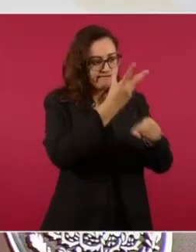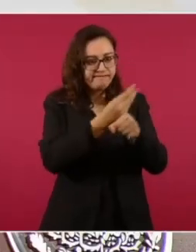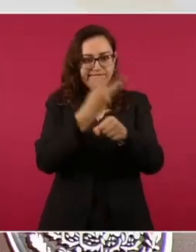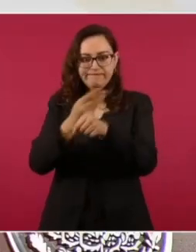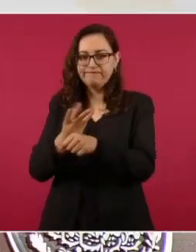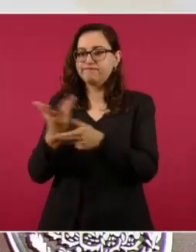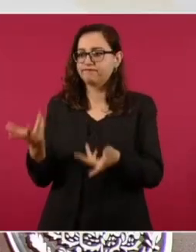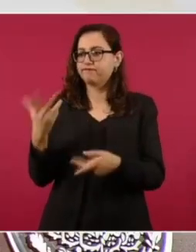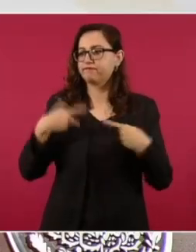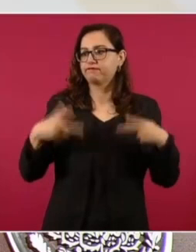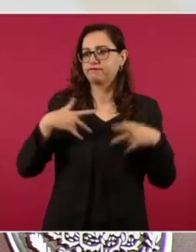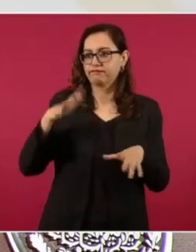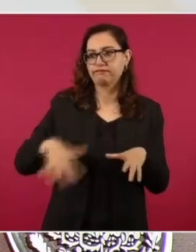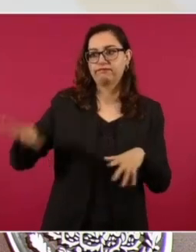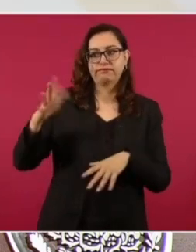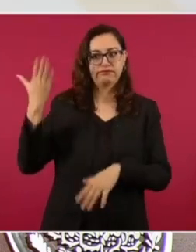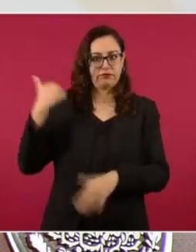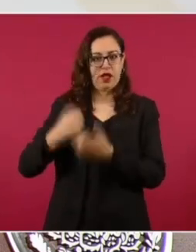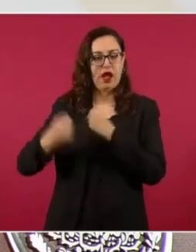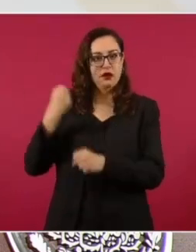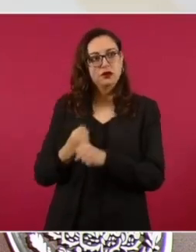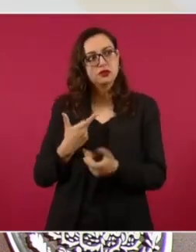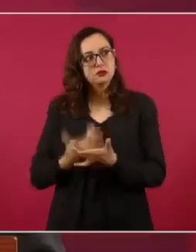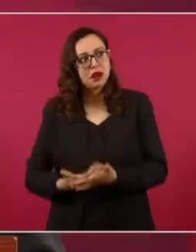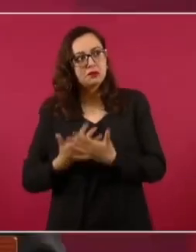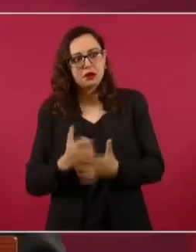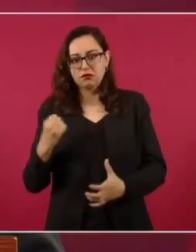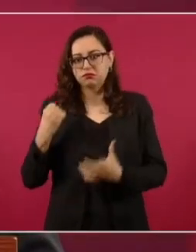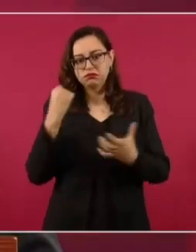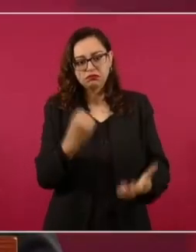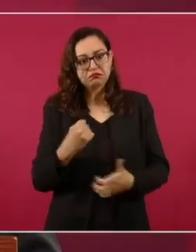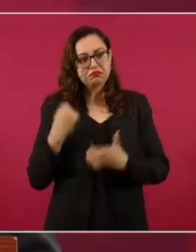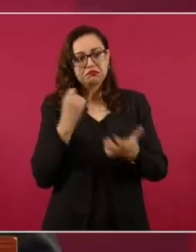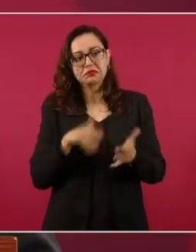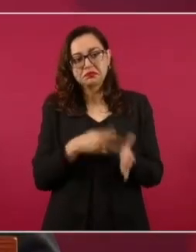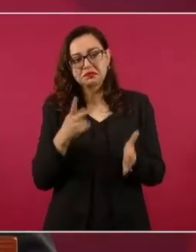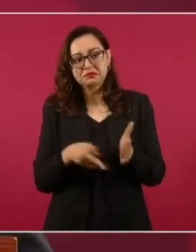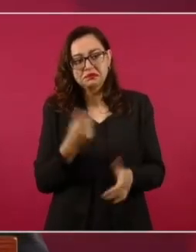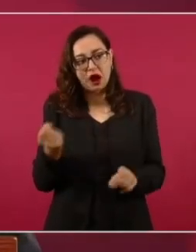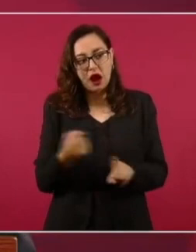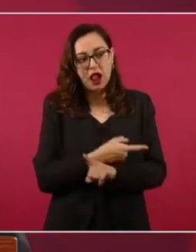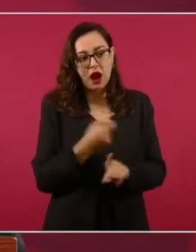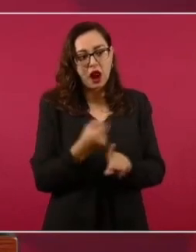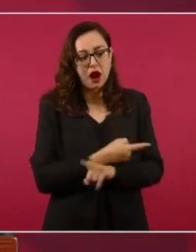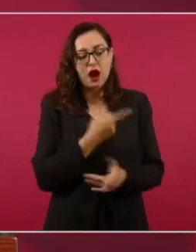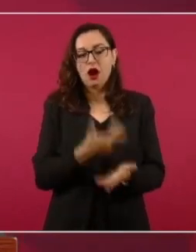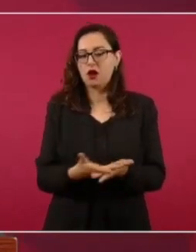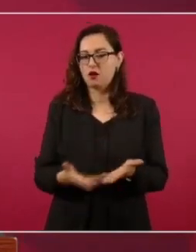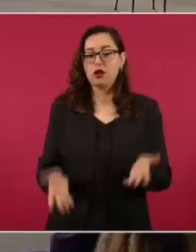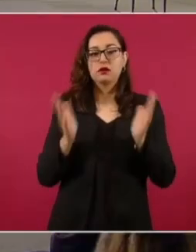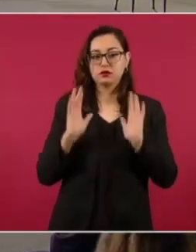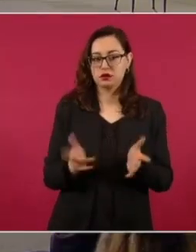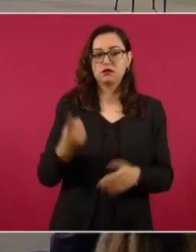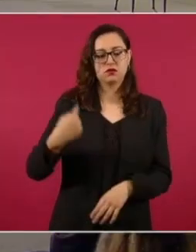inversión que ya la sociedad había realizado en años anteriores y logramos trasladar los beneficios que se habían prometido con estos proyectos.